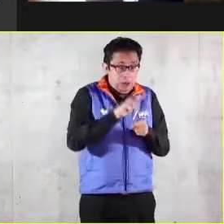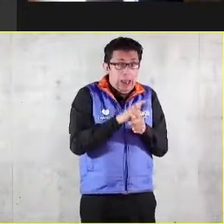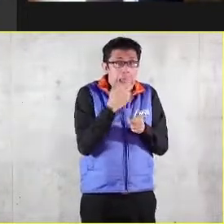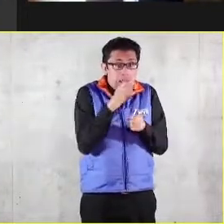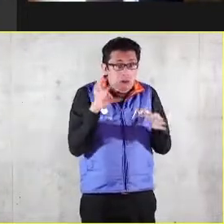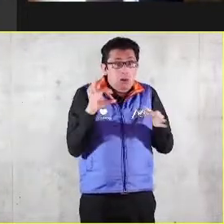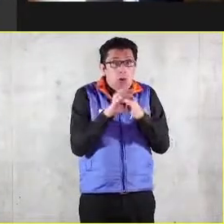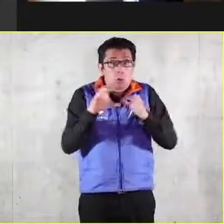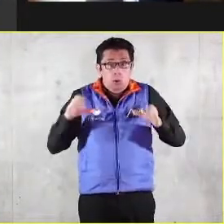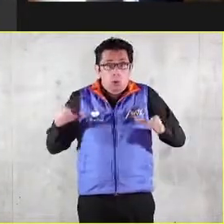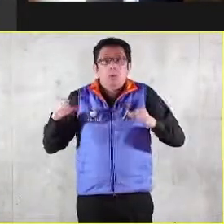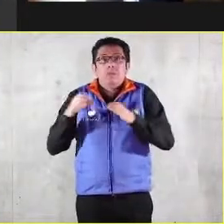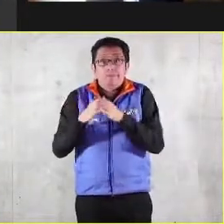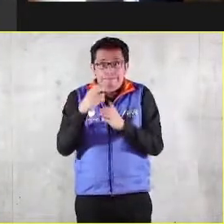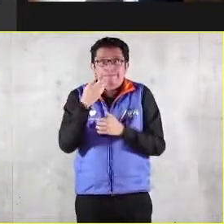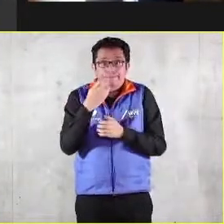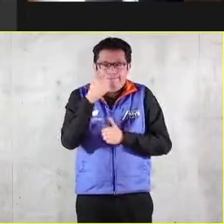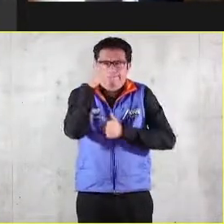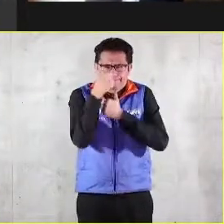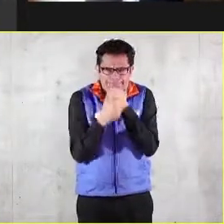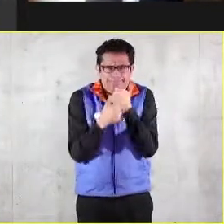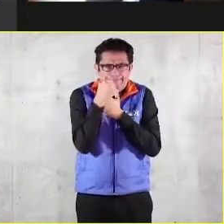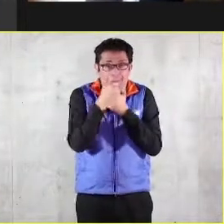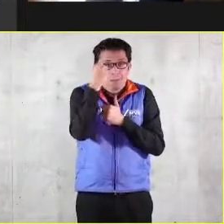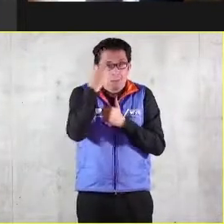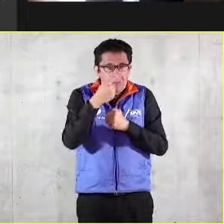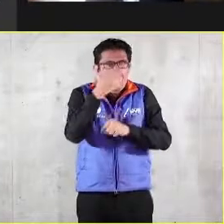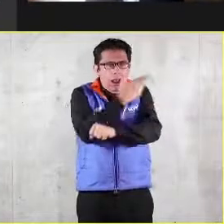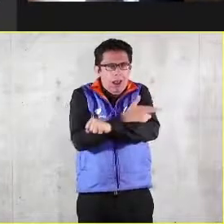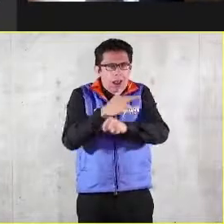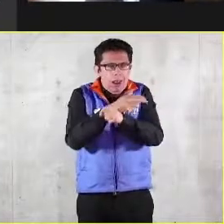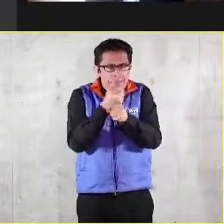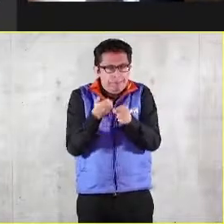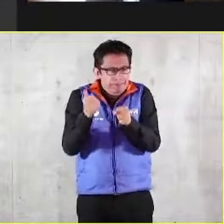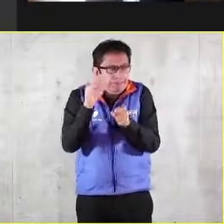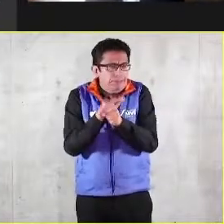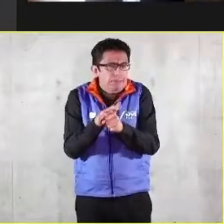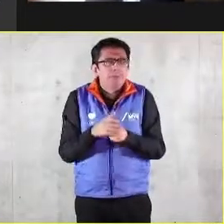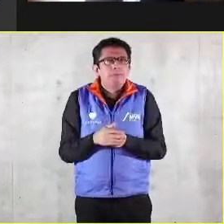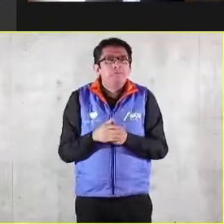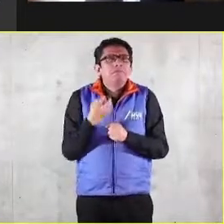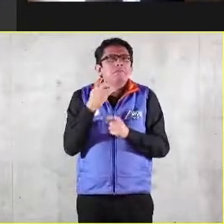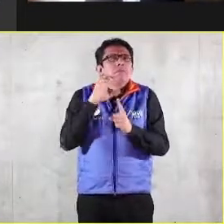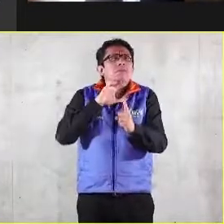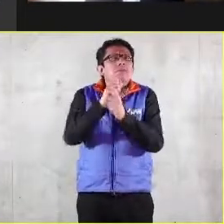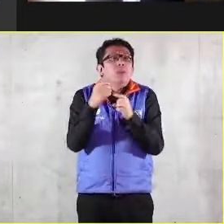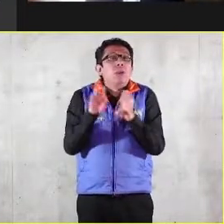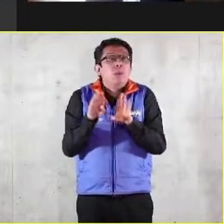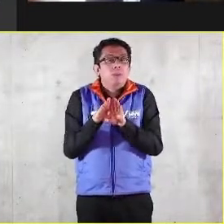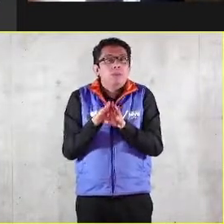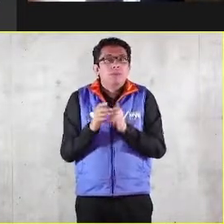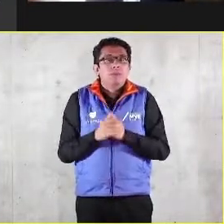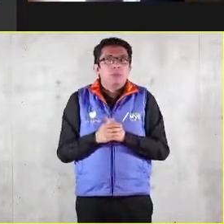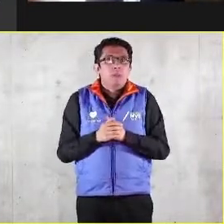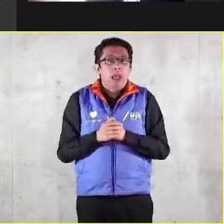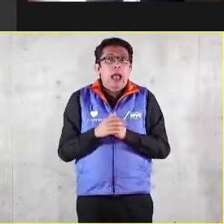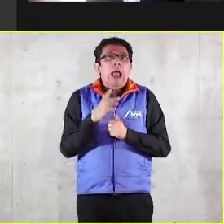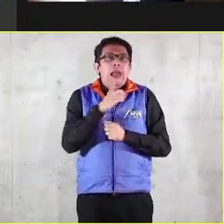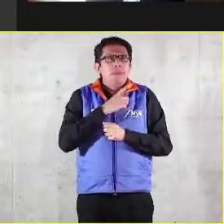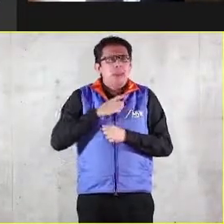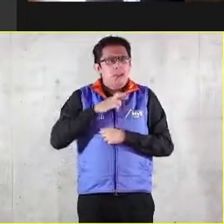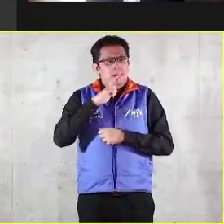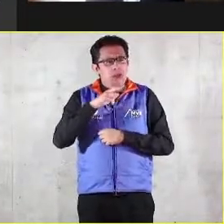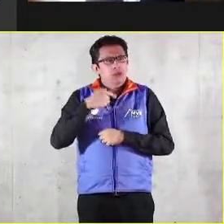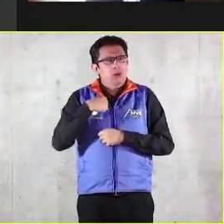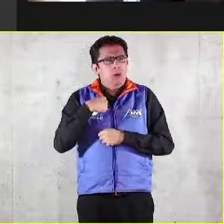y eso significa un reto para la gestión. ¿Cómo logramos hacerlo? Primero, respondiendo a esa pregunta de cuál es la razón por la cual